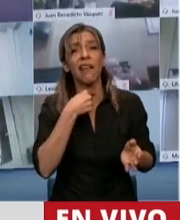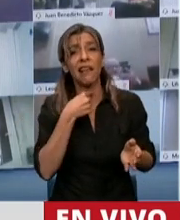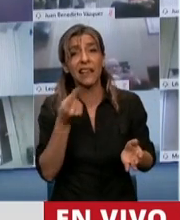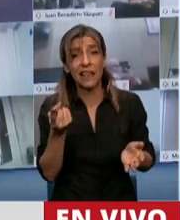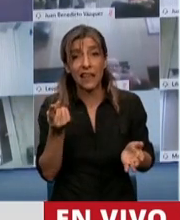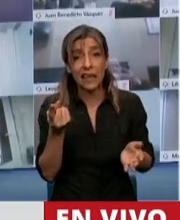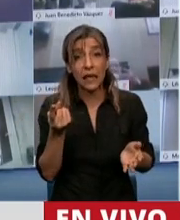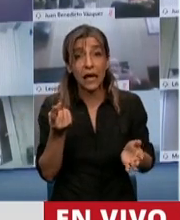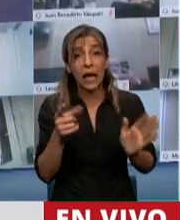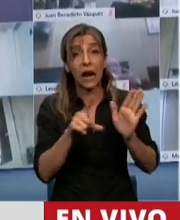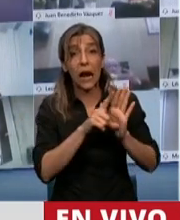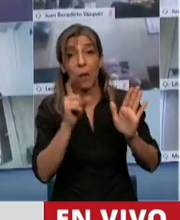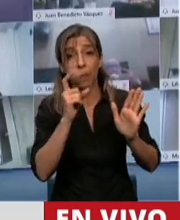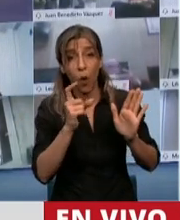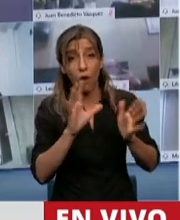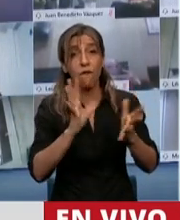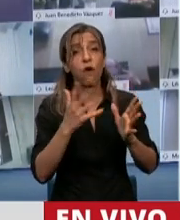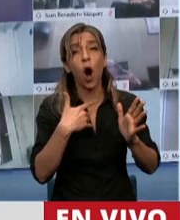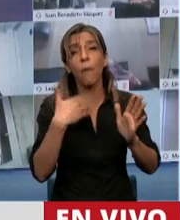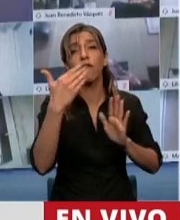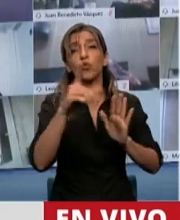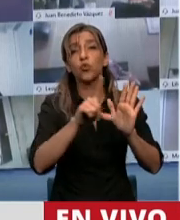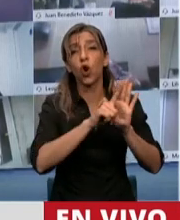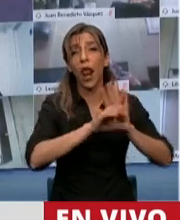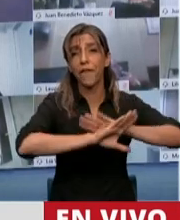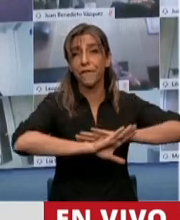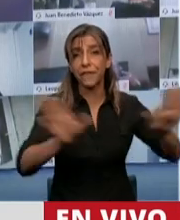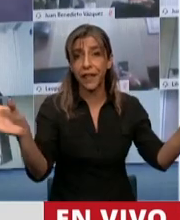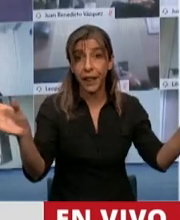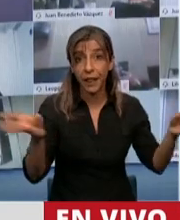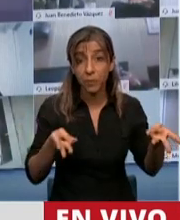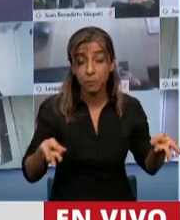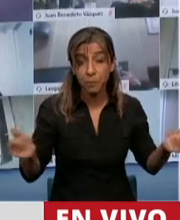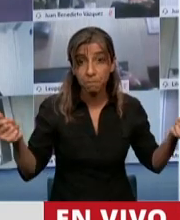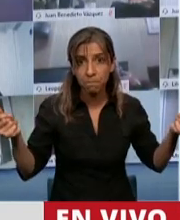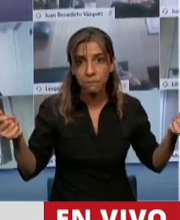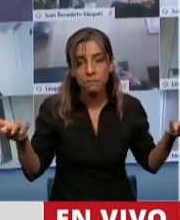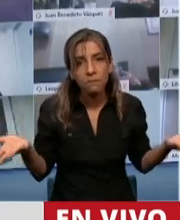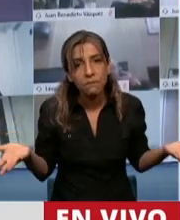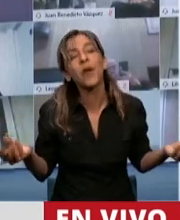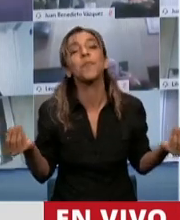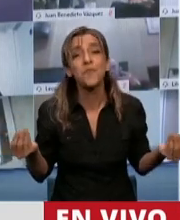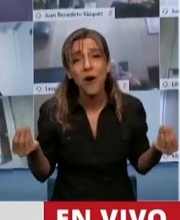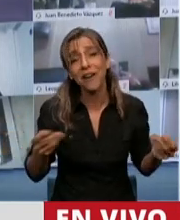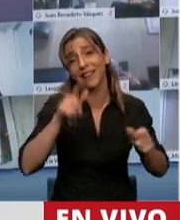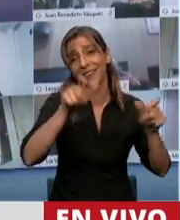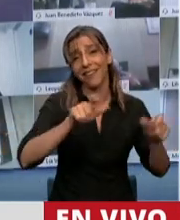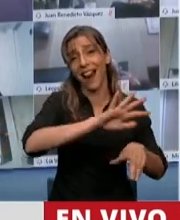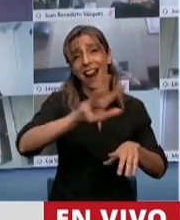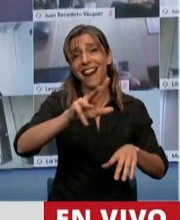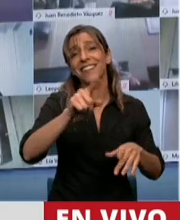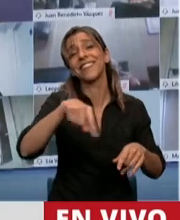a un país sin ley, porque los ladrones hacen su trabajo fuera de la ley.